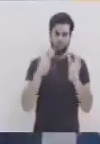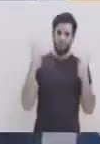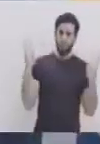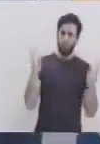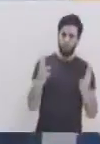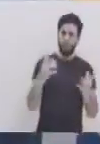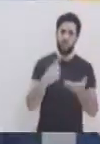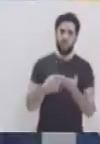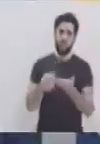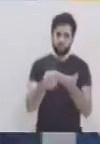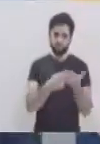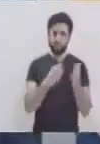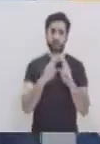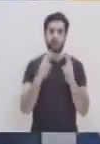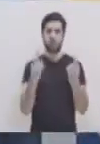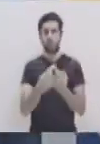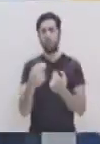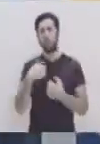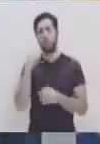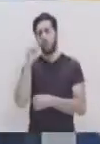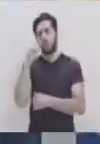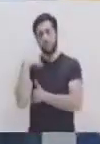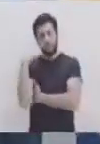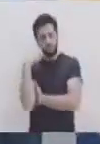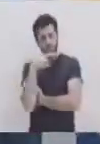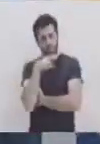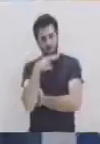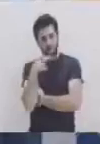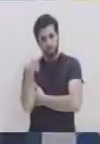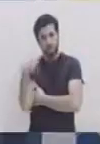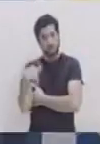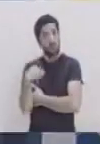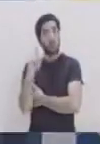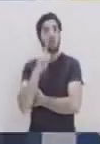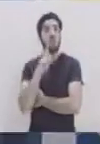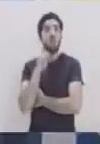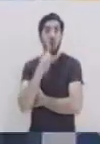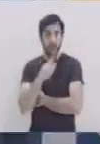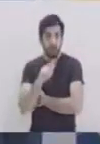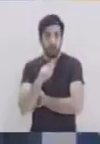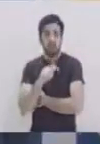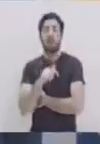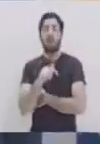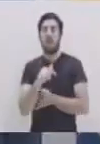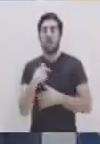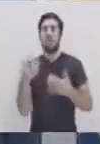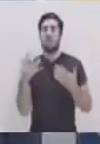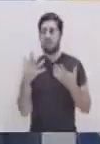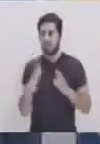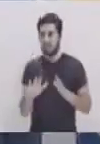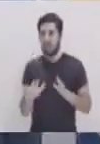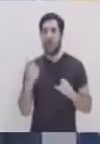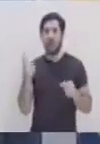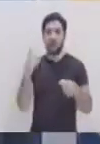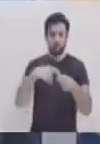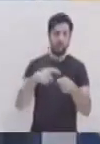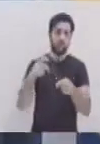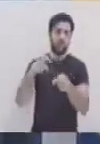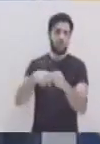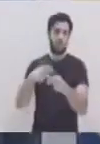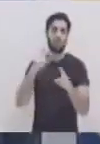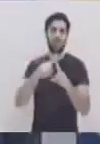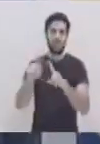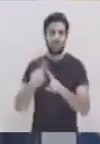plataformas. Y él se da cuenta que realmente ya los jóvenes se vuelven partícipes de cada una de las